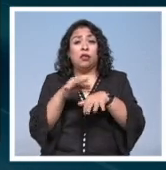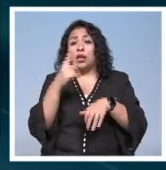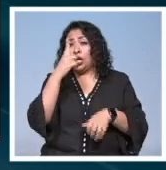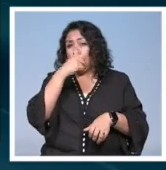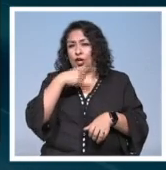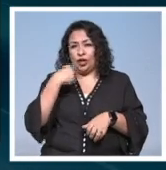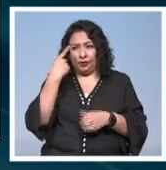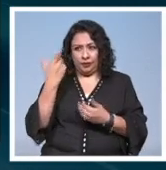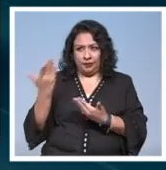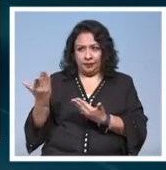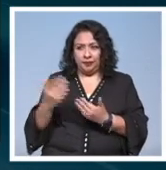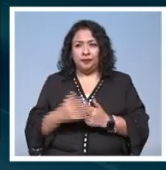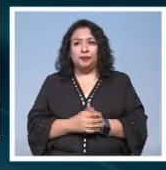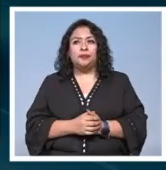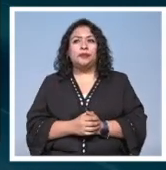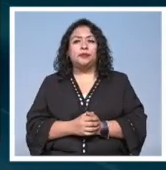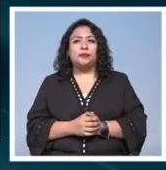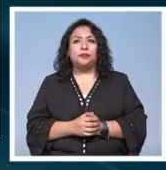rostro, veamos.